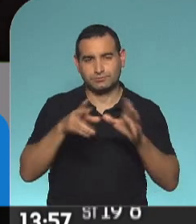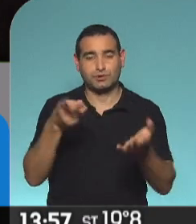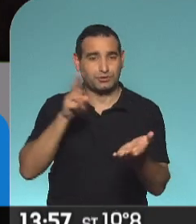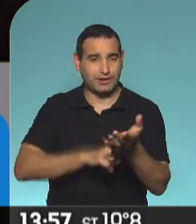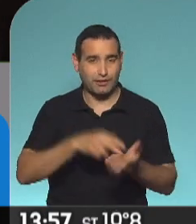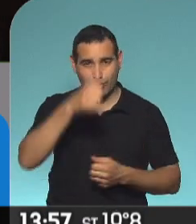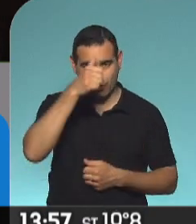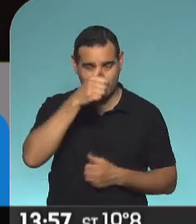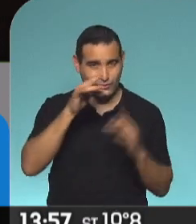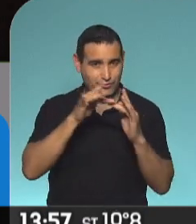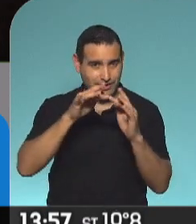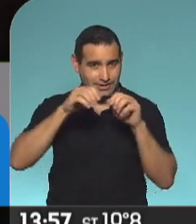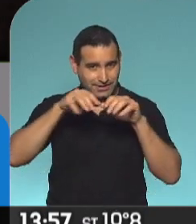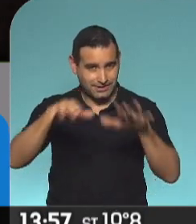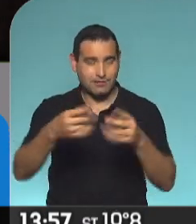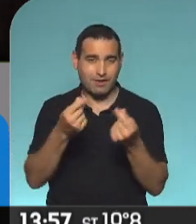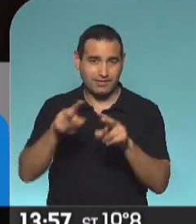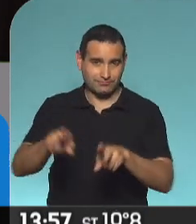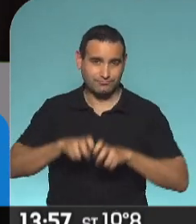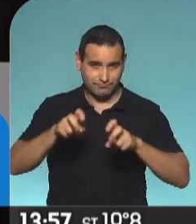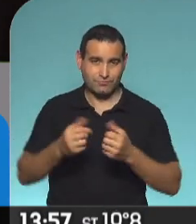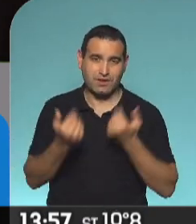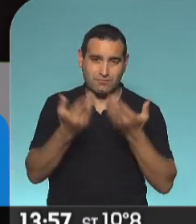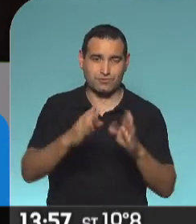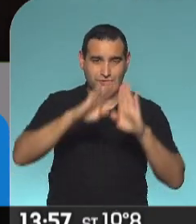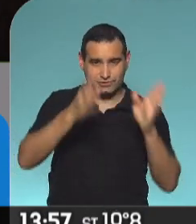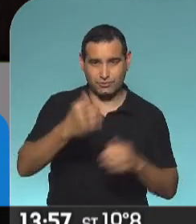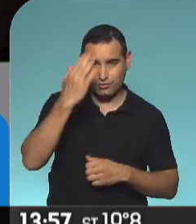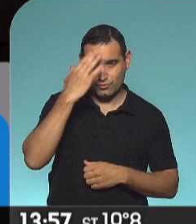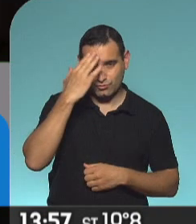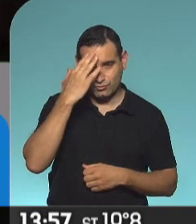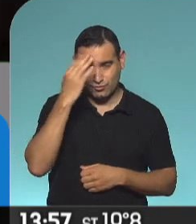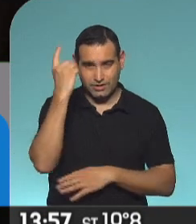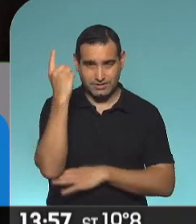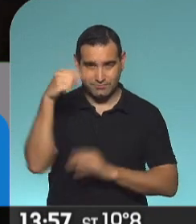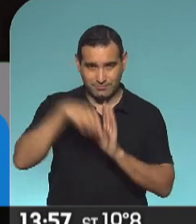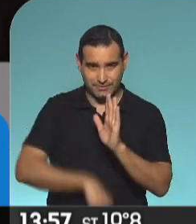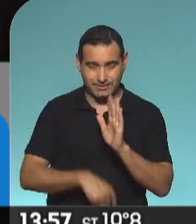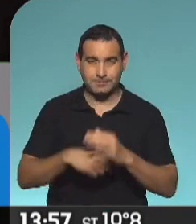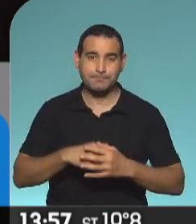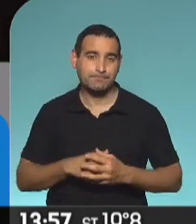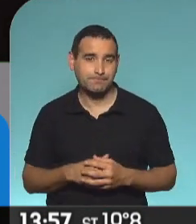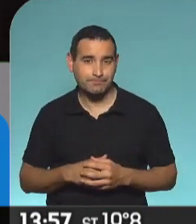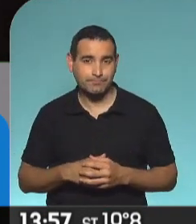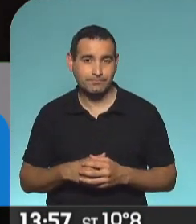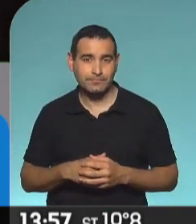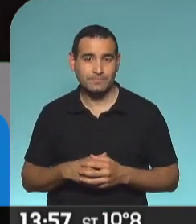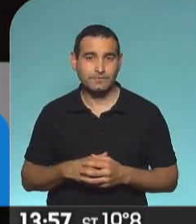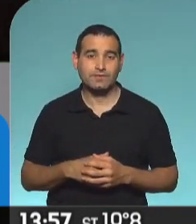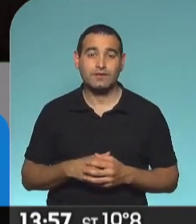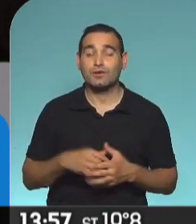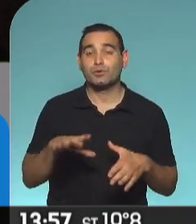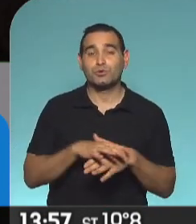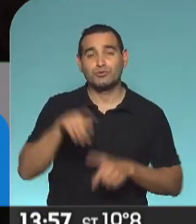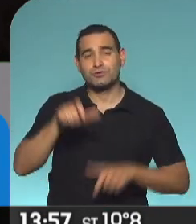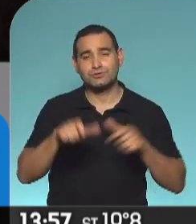por streaming para recaudar fondos y apoyar al Centro Cultural del Sur de Temperley. Y hablando de gente que es talentosa